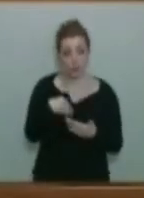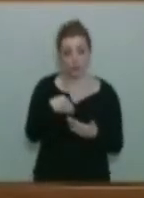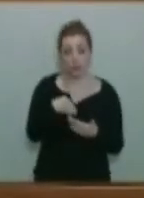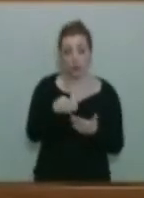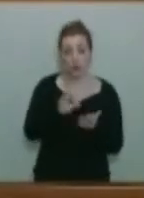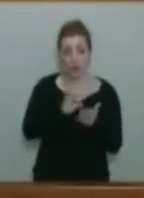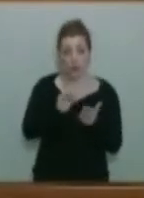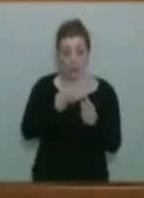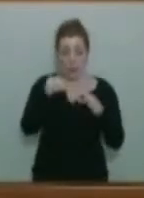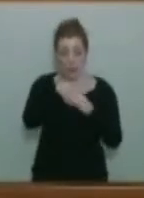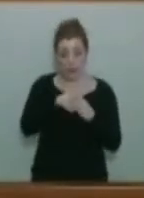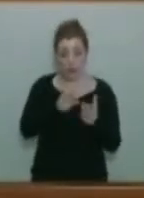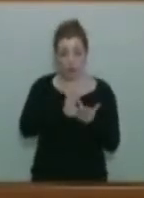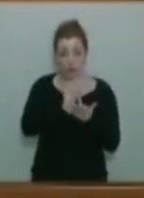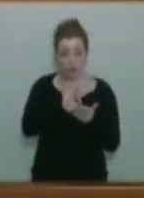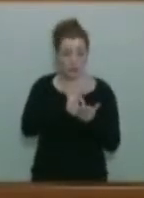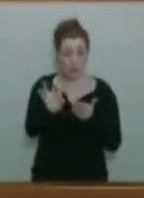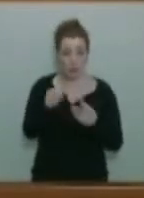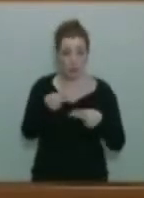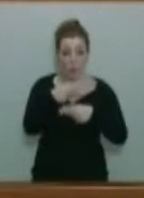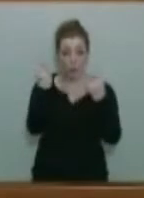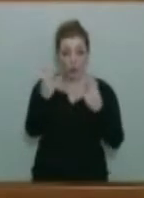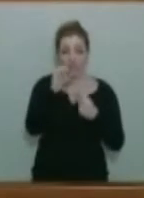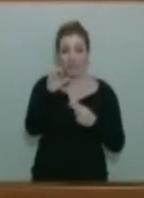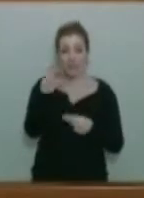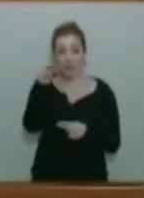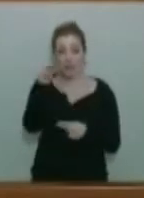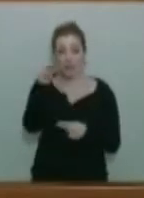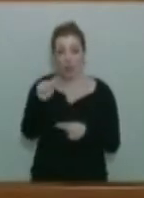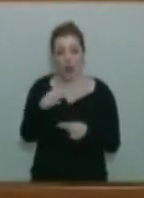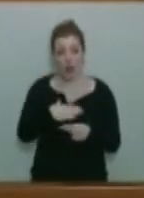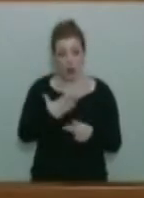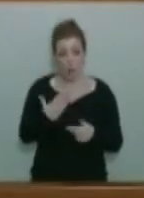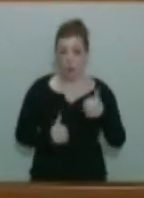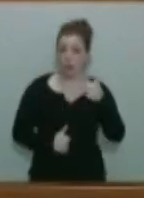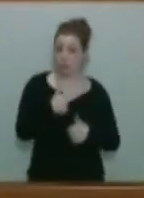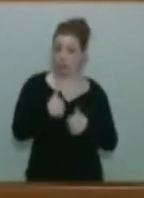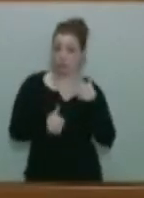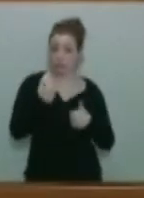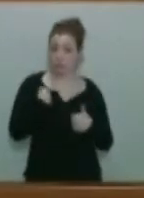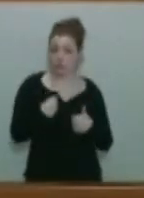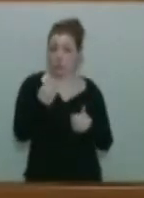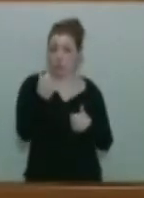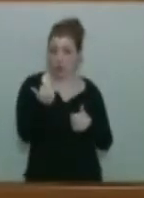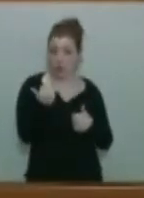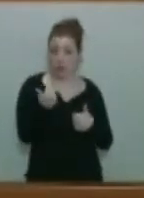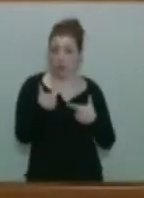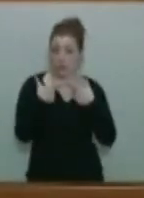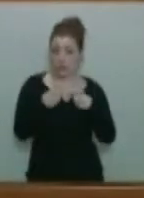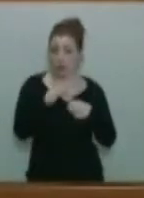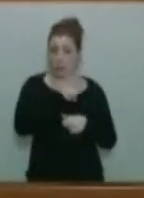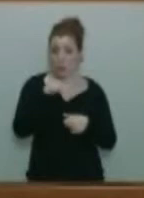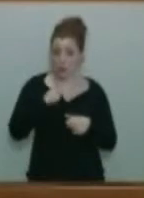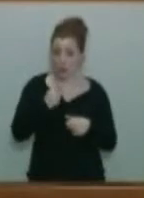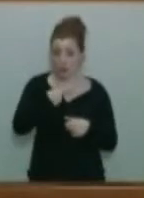público, dentro de la actividad del objeto social de SERPA, ¿puede competir a mejor precio el sector privado? Si se puede hacer así, nosotros compartiríamos con usted